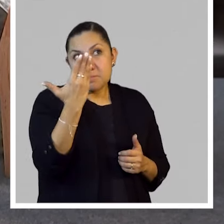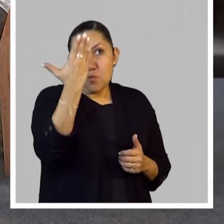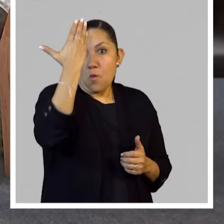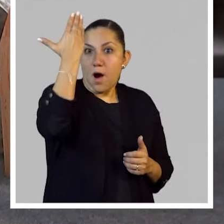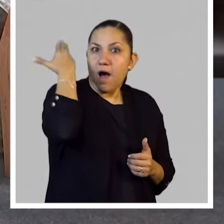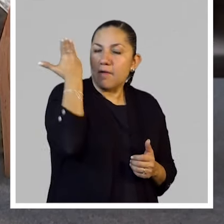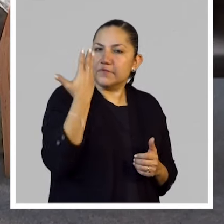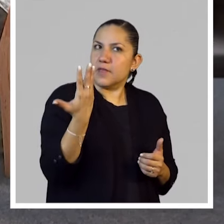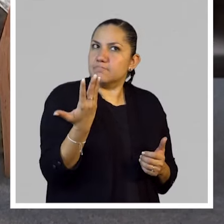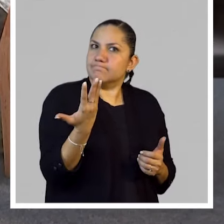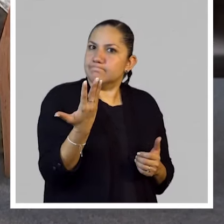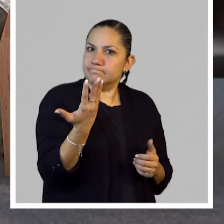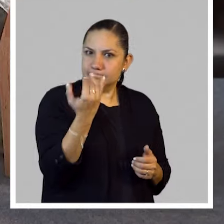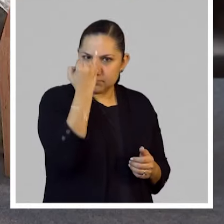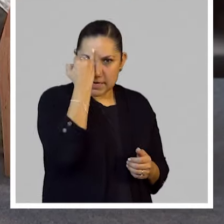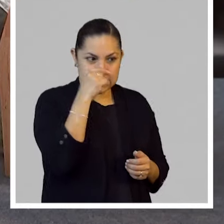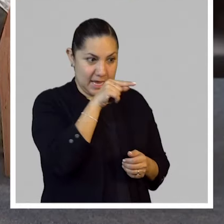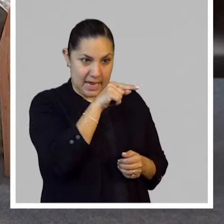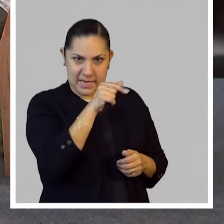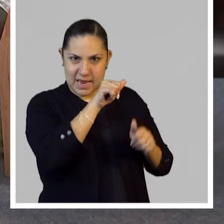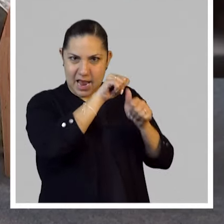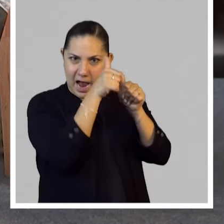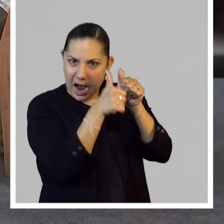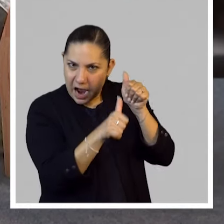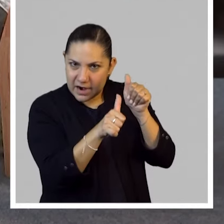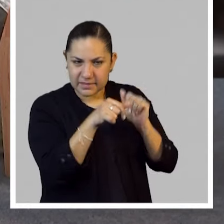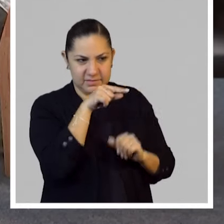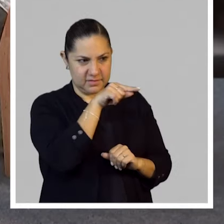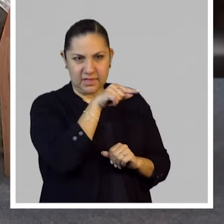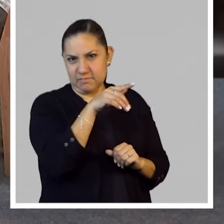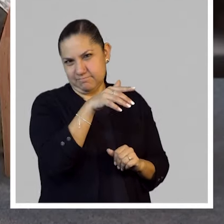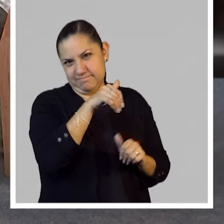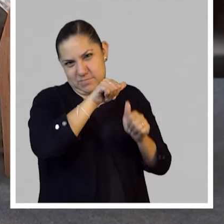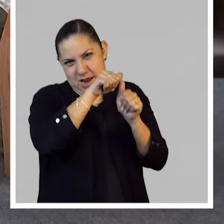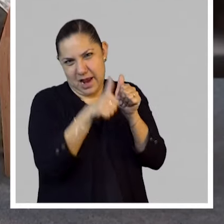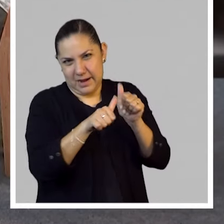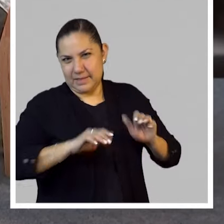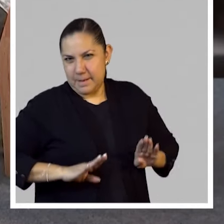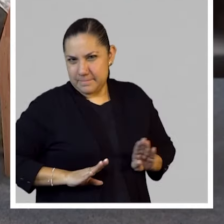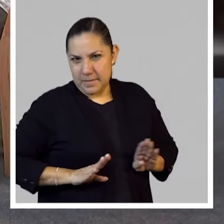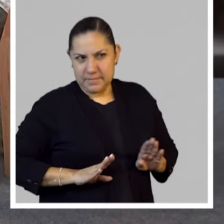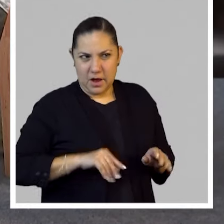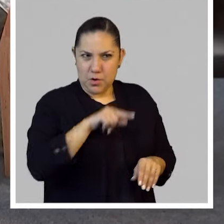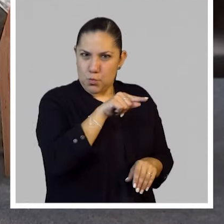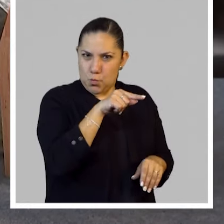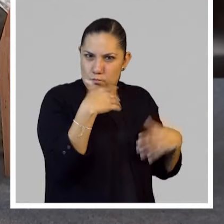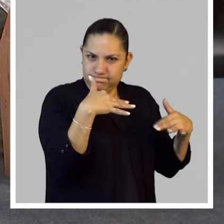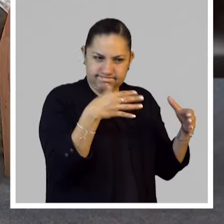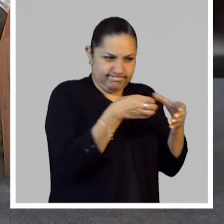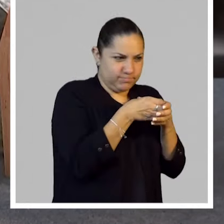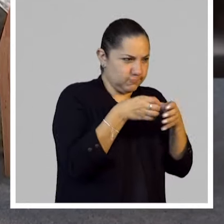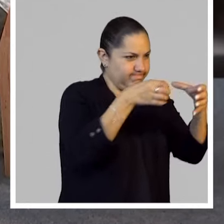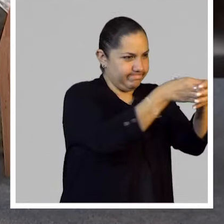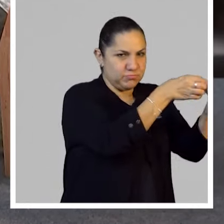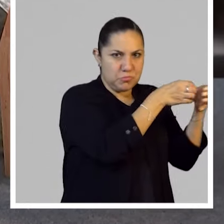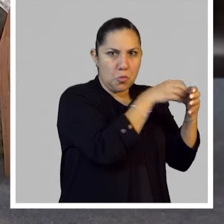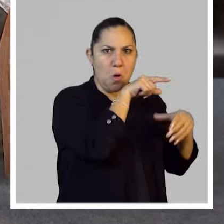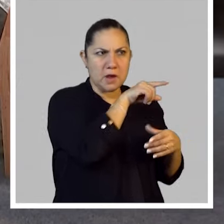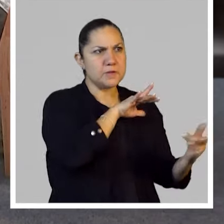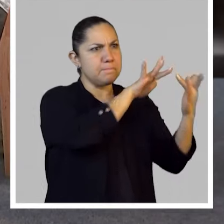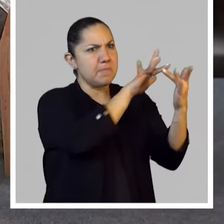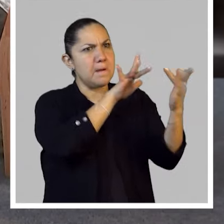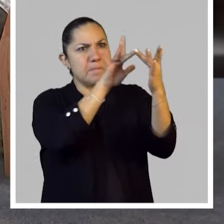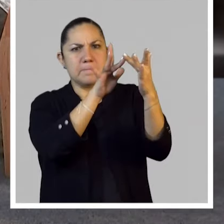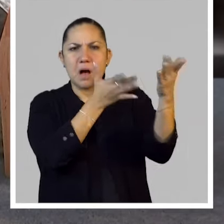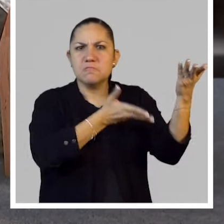como el Gremio Artístico haya logrado esta red tan compleja y tan grande. Estoy seguro que otros gremios también lo lograron, pero